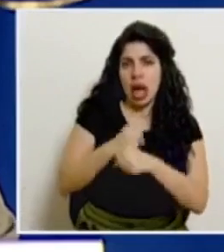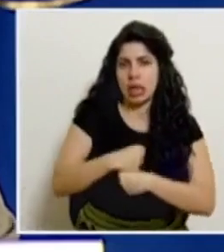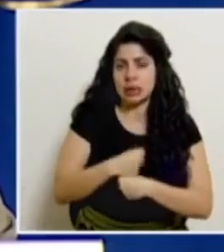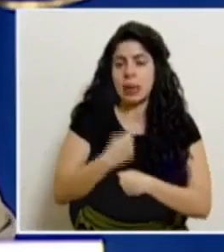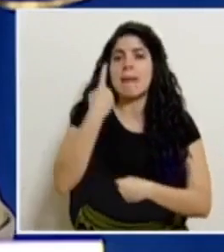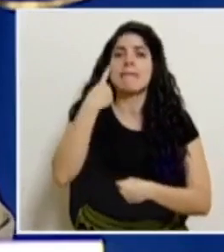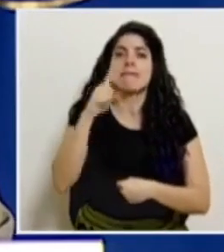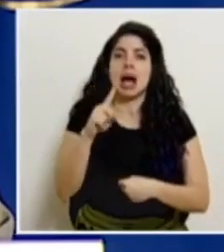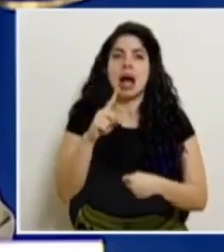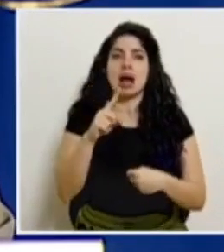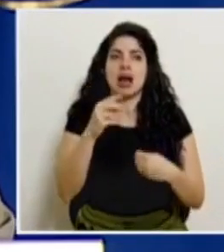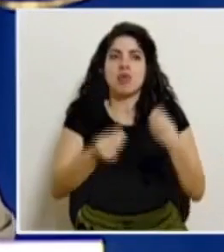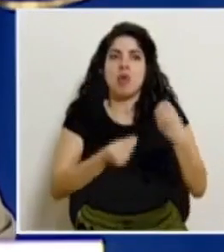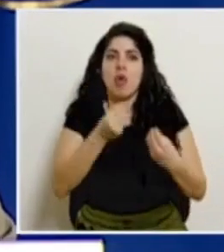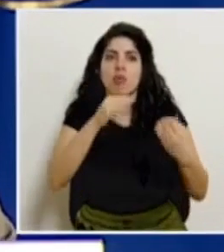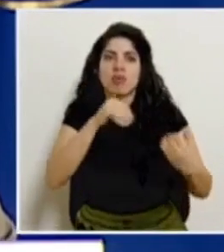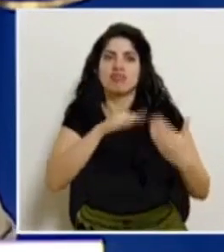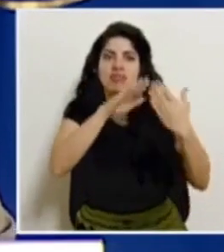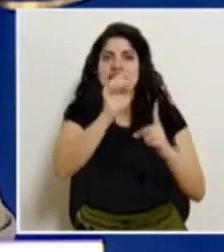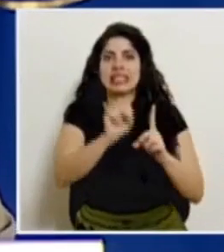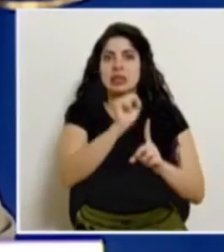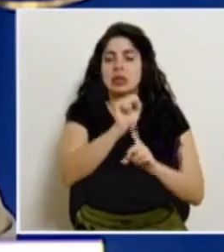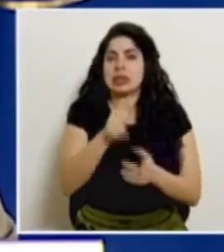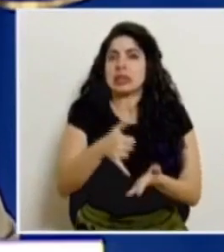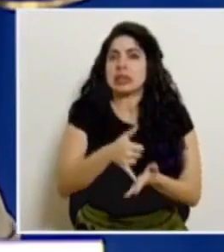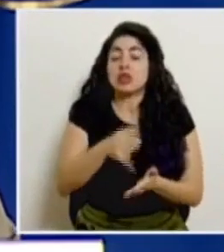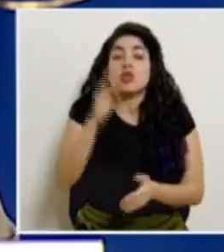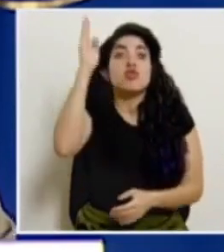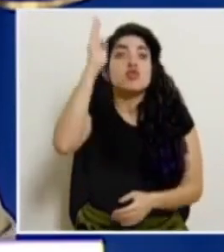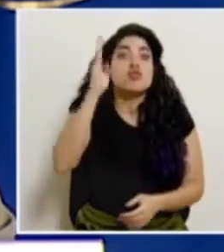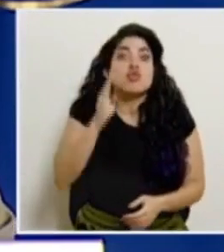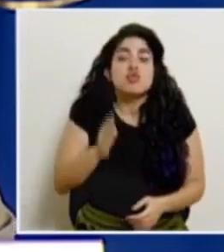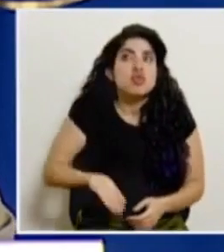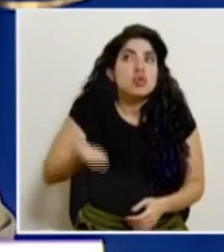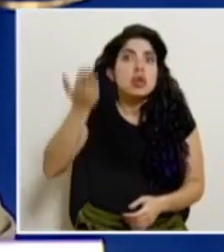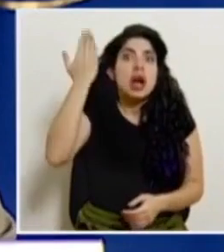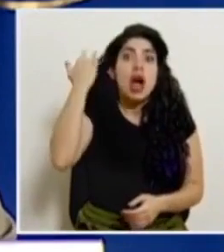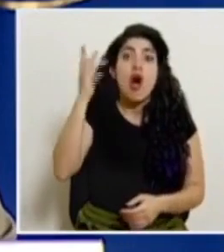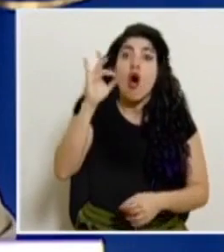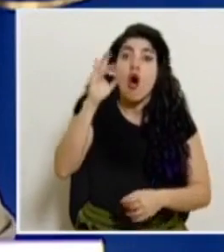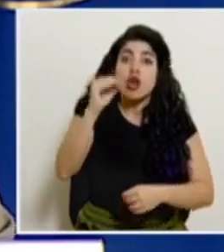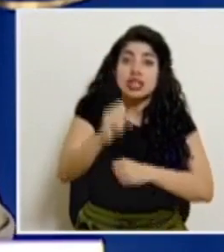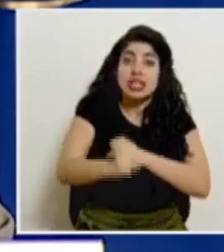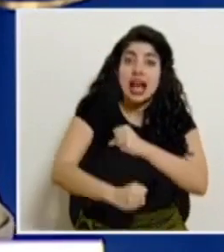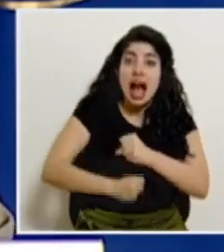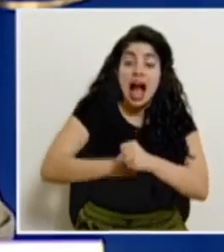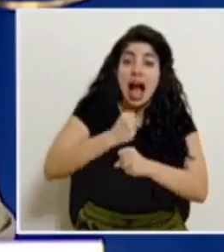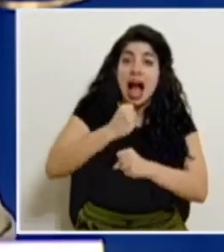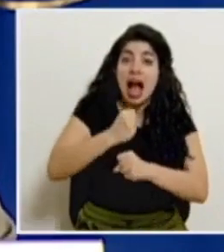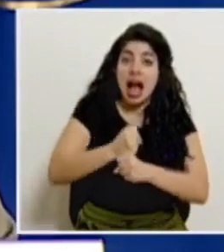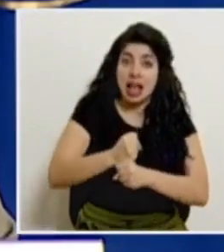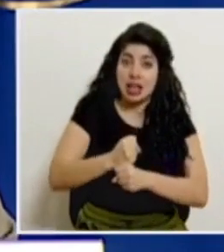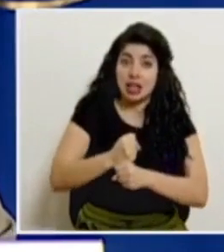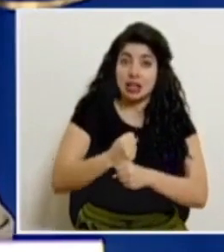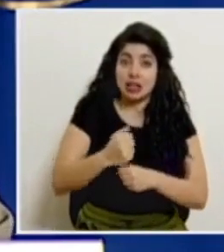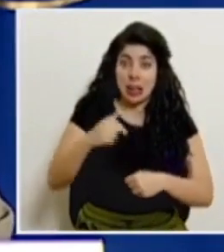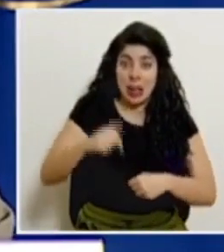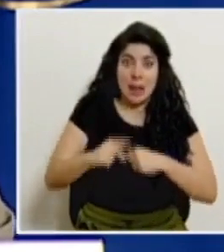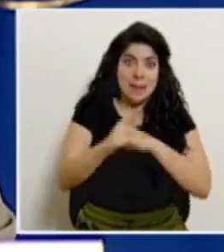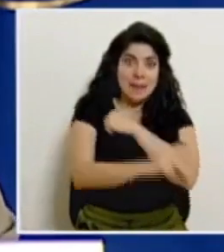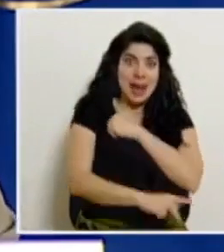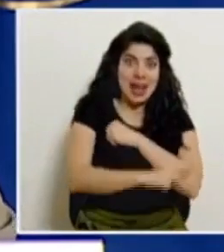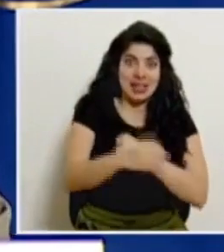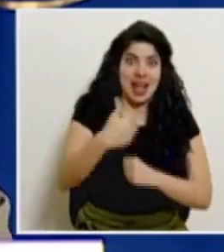poder enfrentar esta situación crítica, nunca antes visto en los 80 años de disponer nuestro país